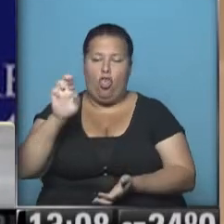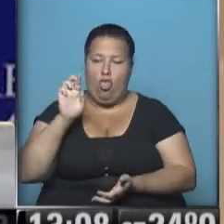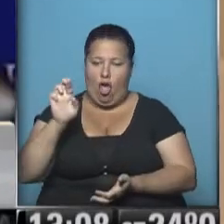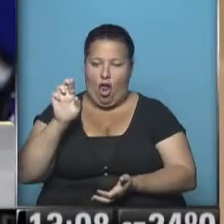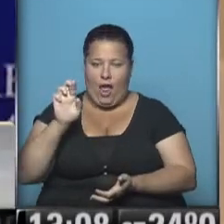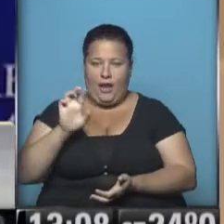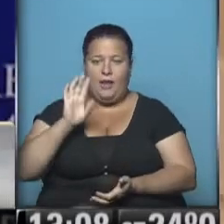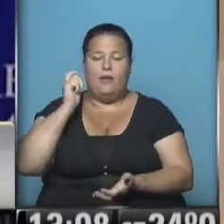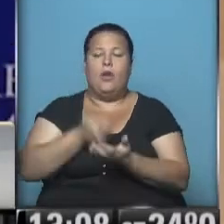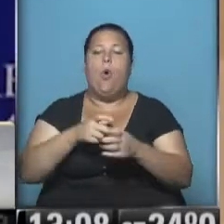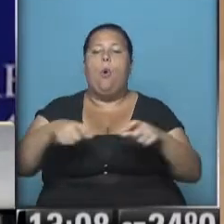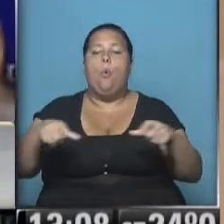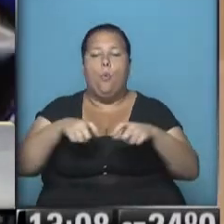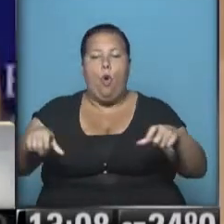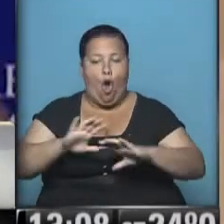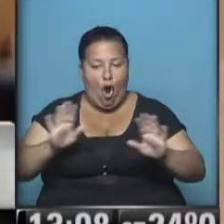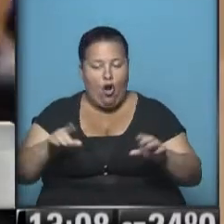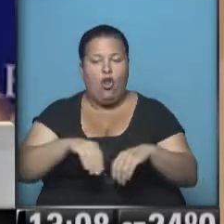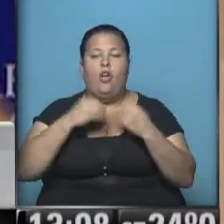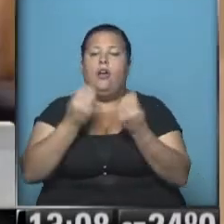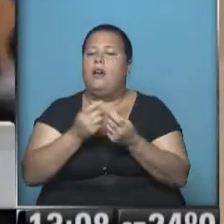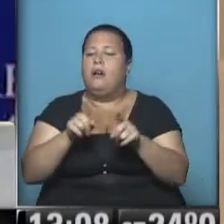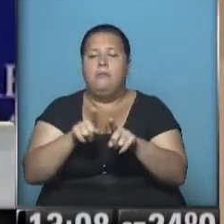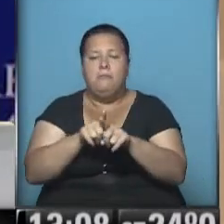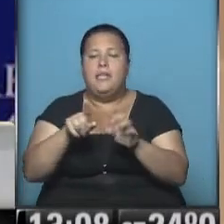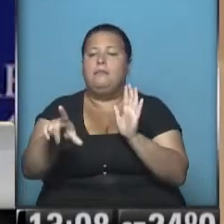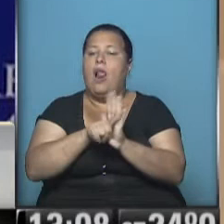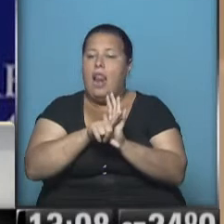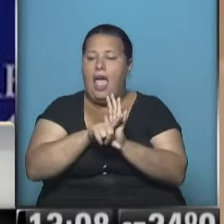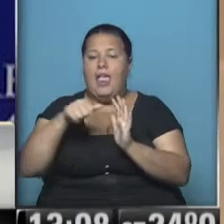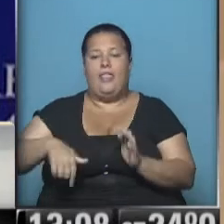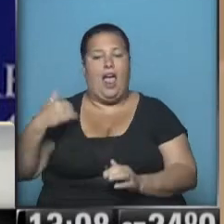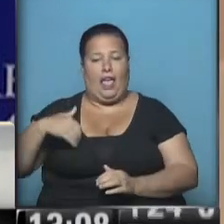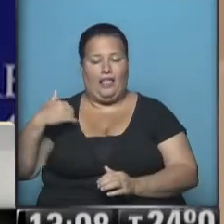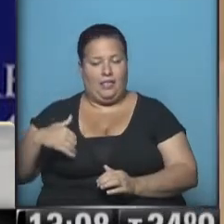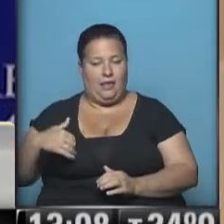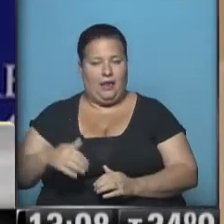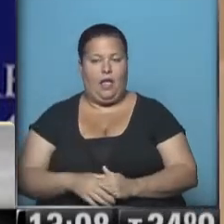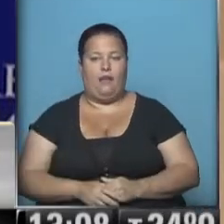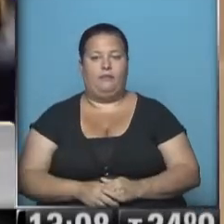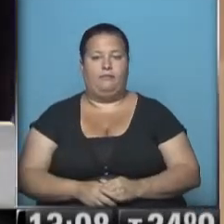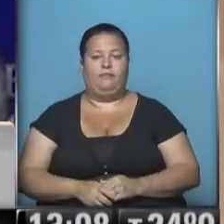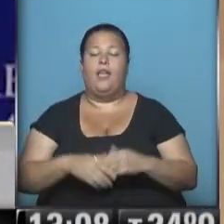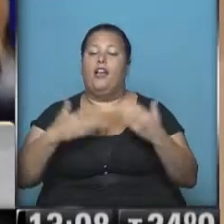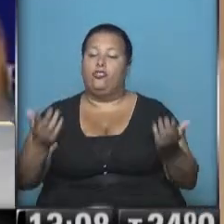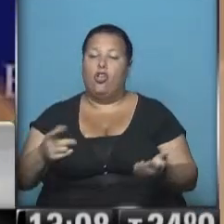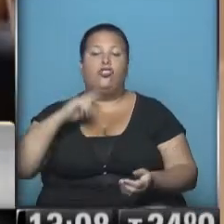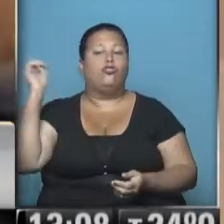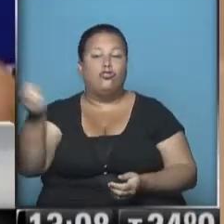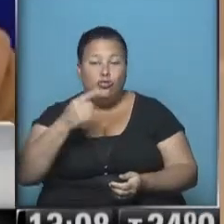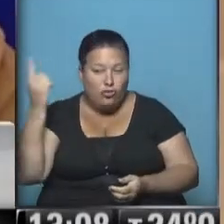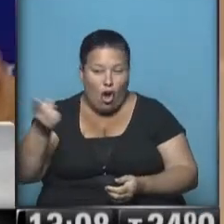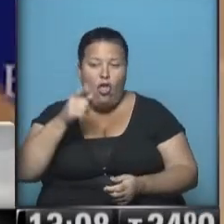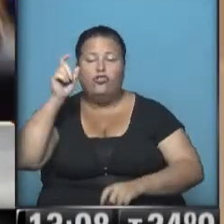en bonos que tienen las mismas cláusulas que tiene la República Argentina. Y por lo tanto, todos ellos